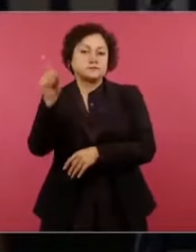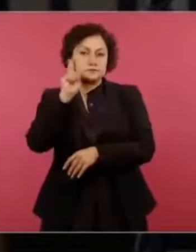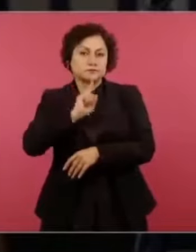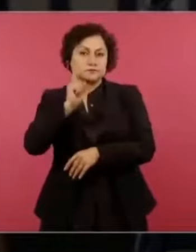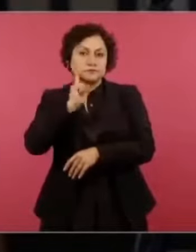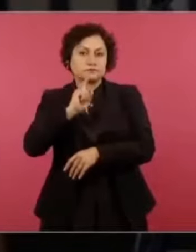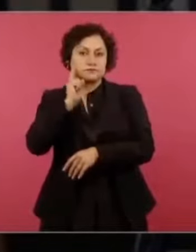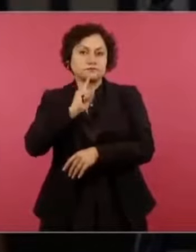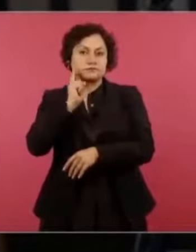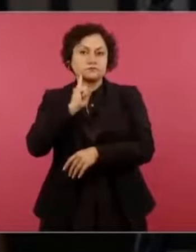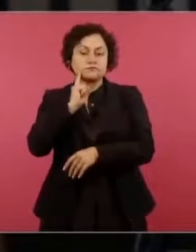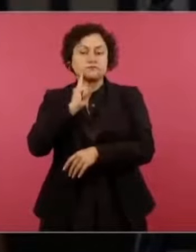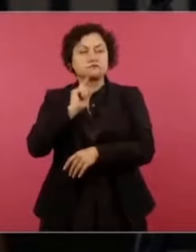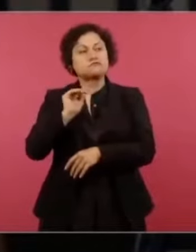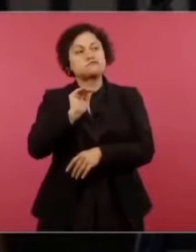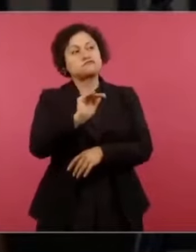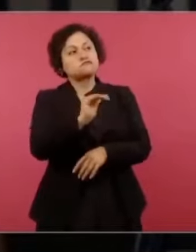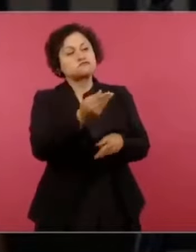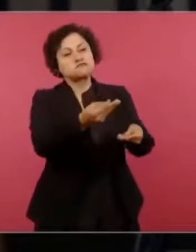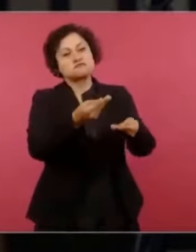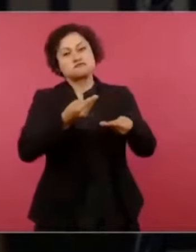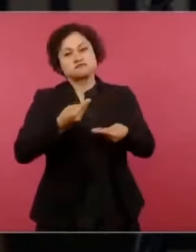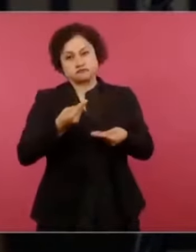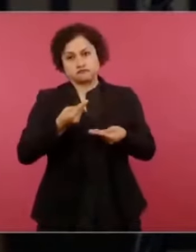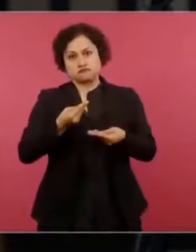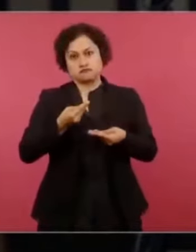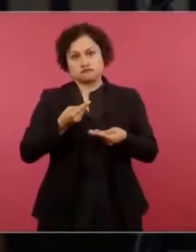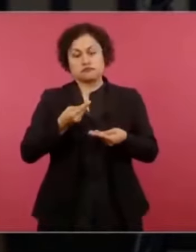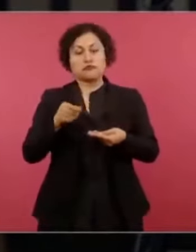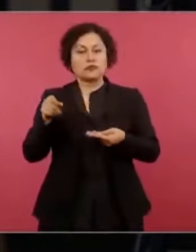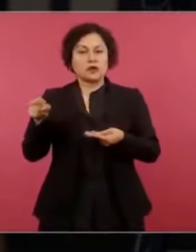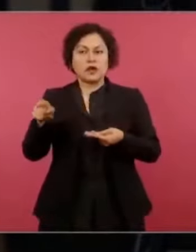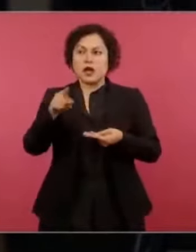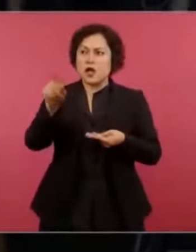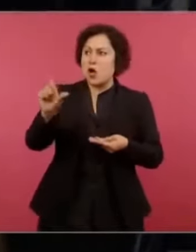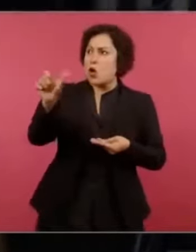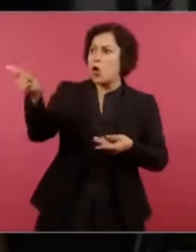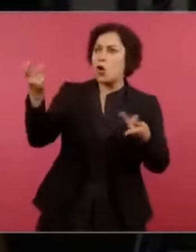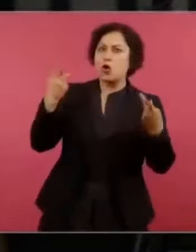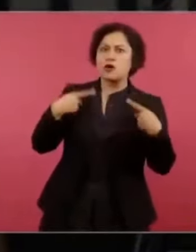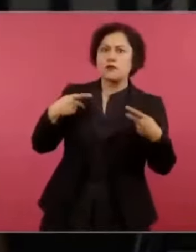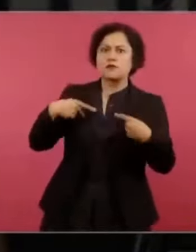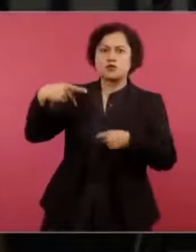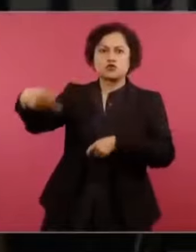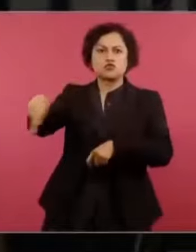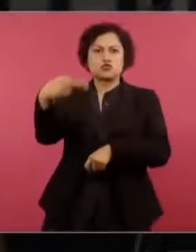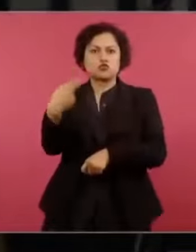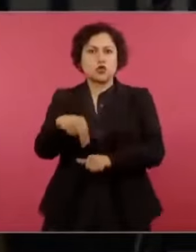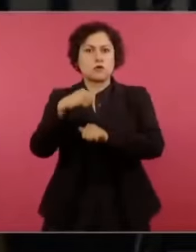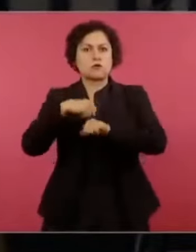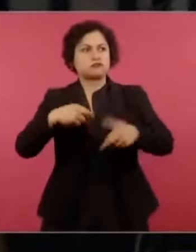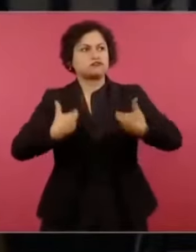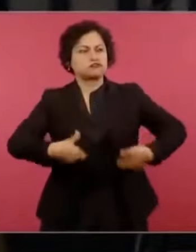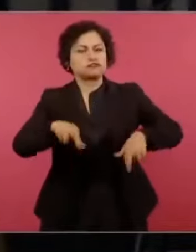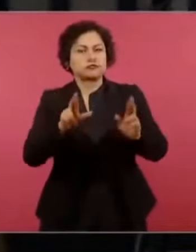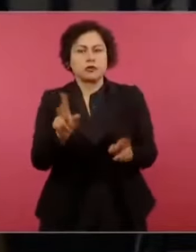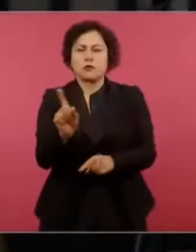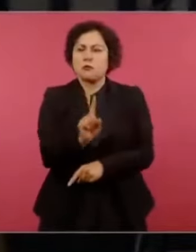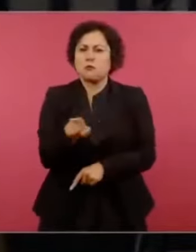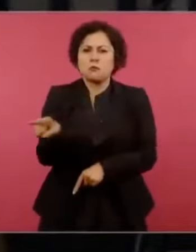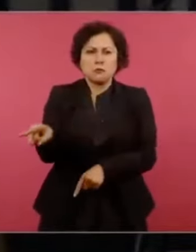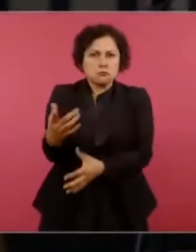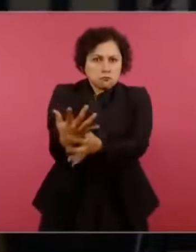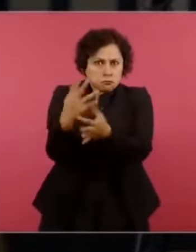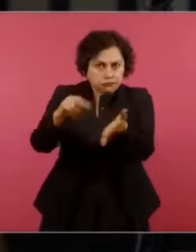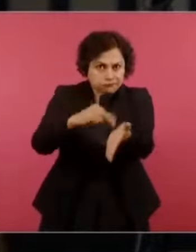esta pensión. Nadie firmó por ella, es ella directamente quien está firmando estos documentos. Y